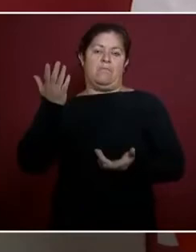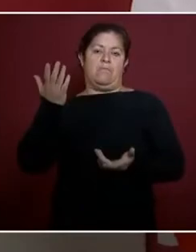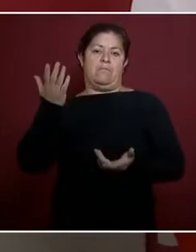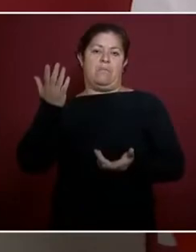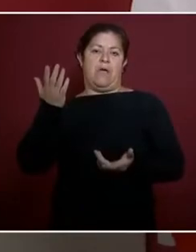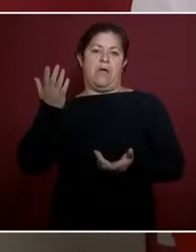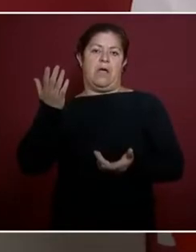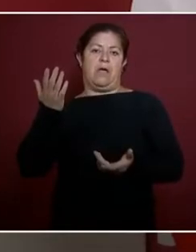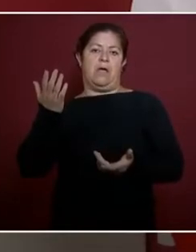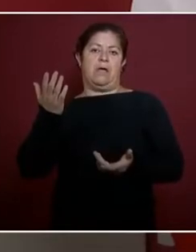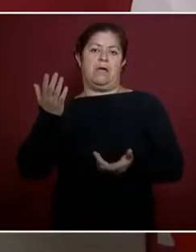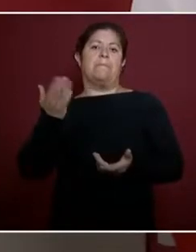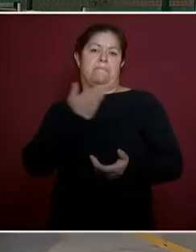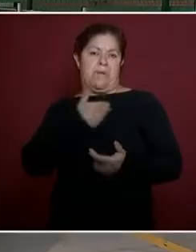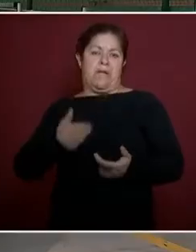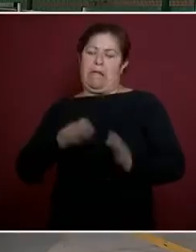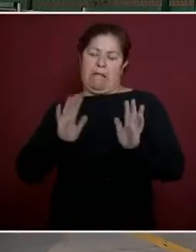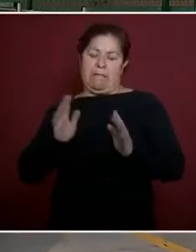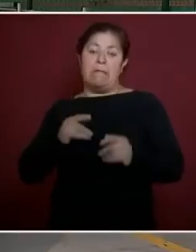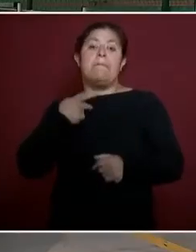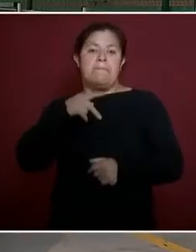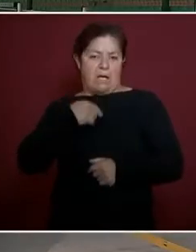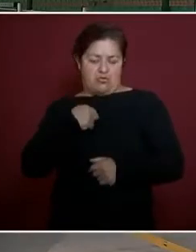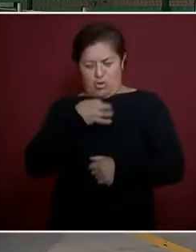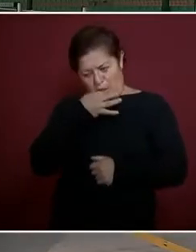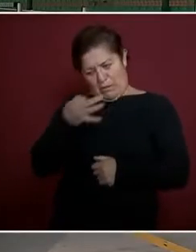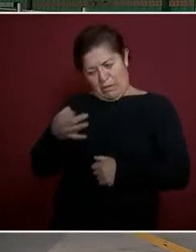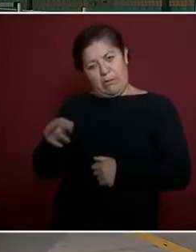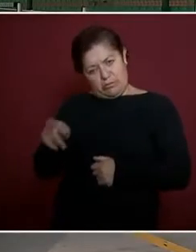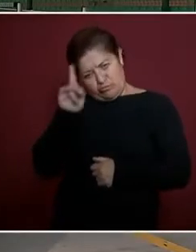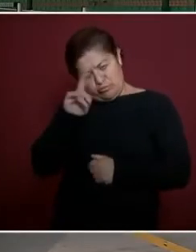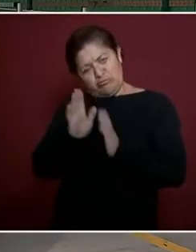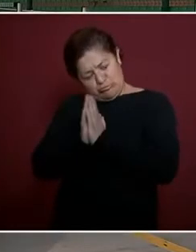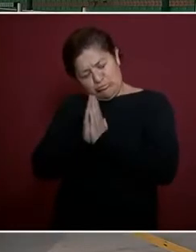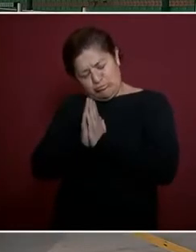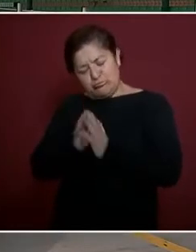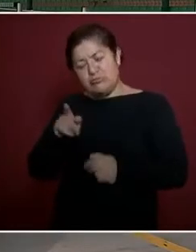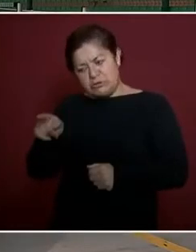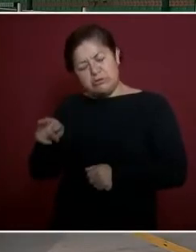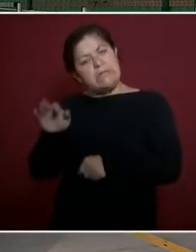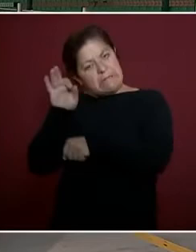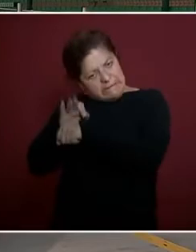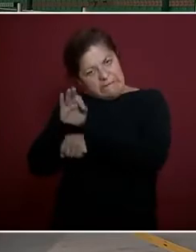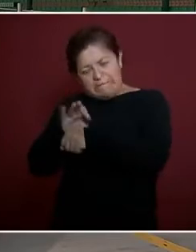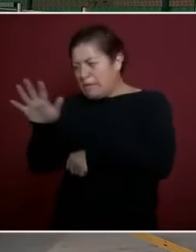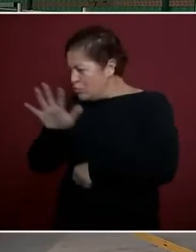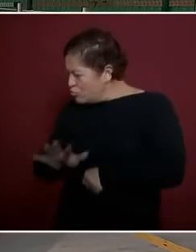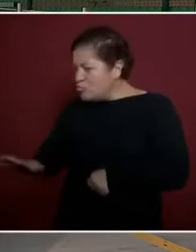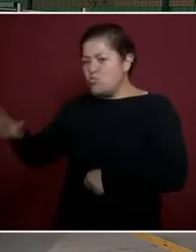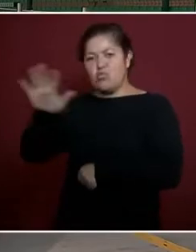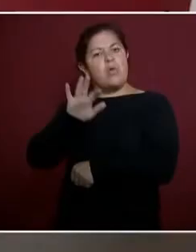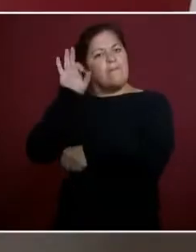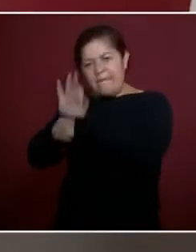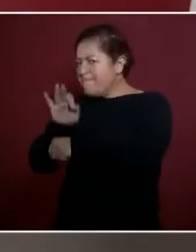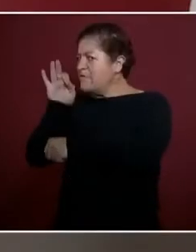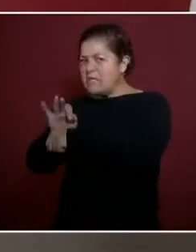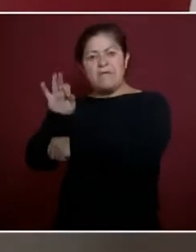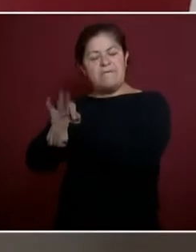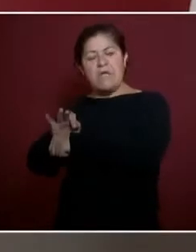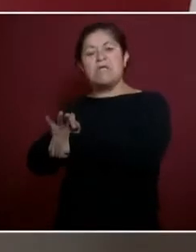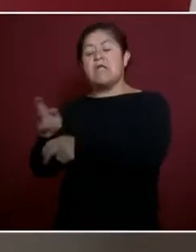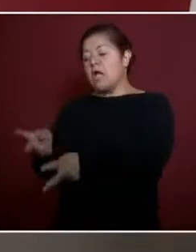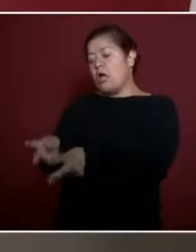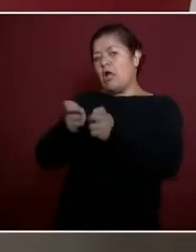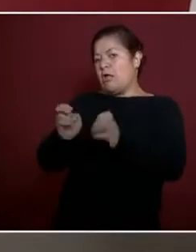pero les voy a dejar recomendado de que no permitan que se entreguen los bienes del pueblo y los bienes